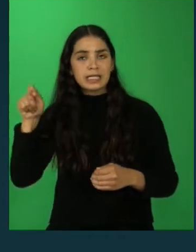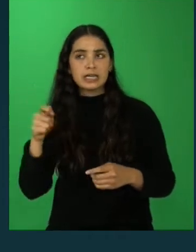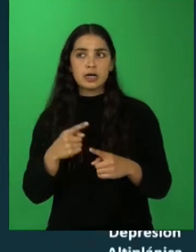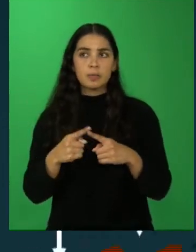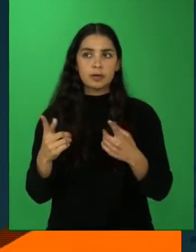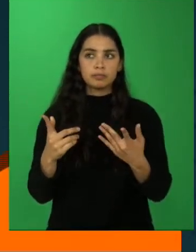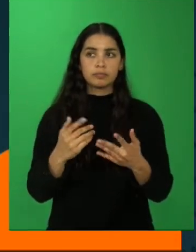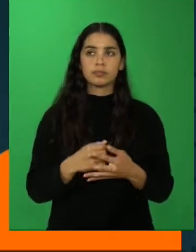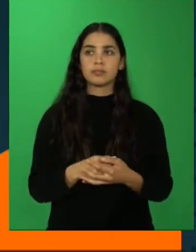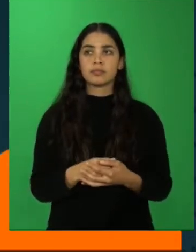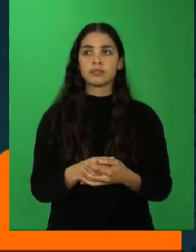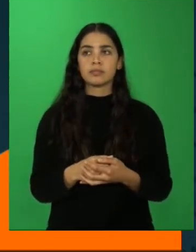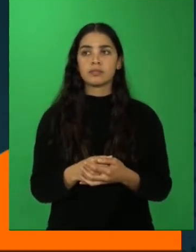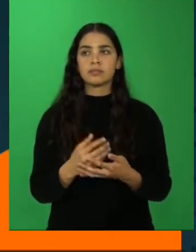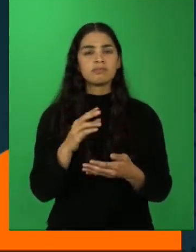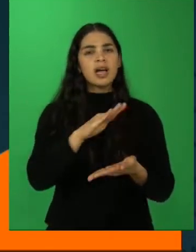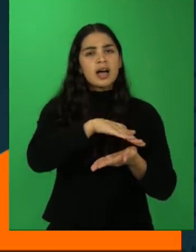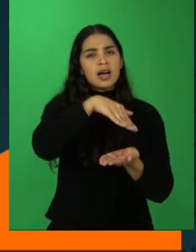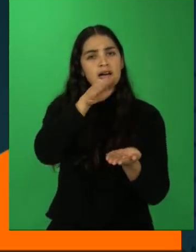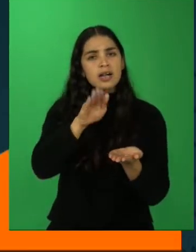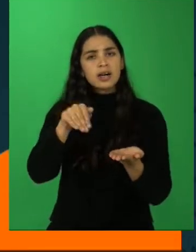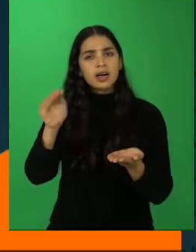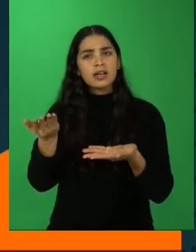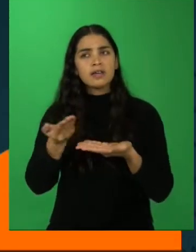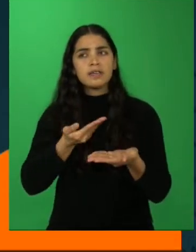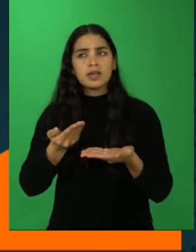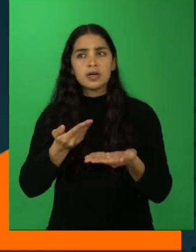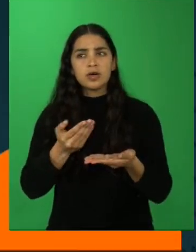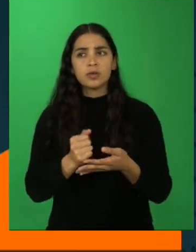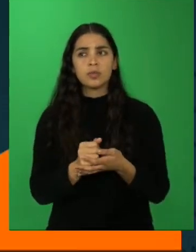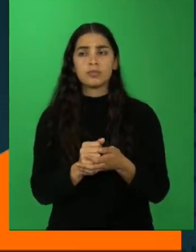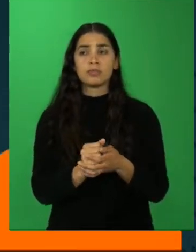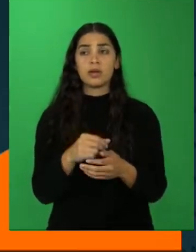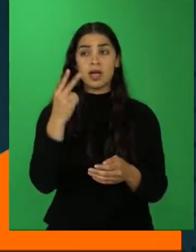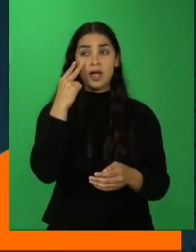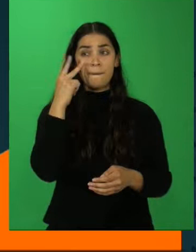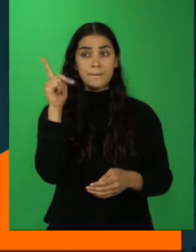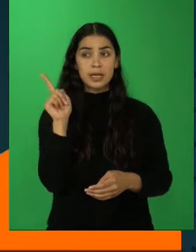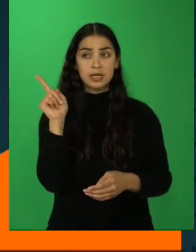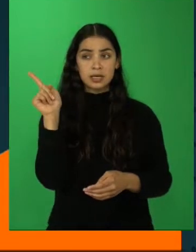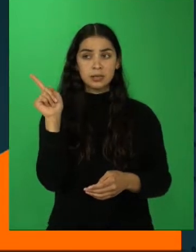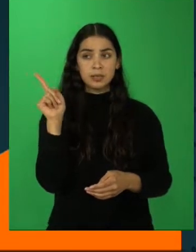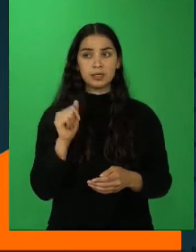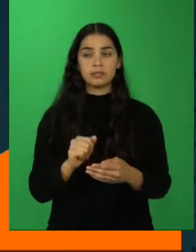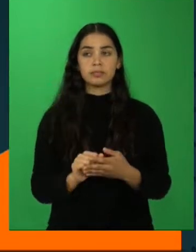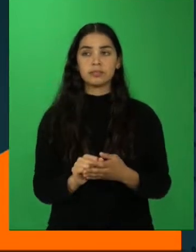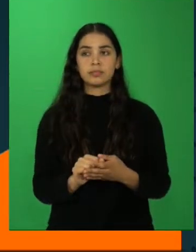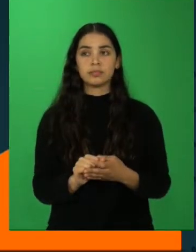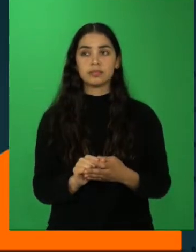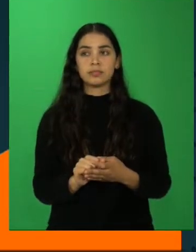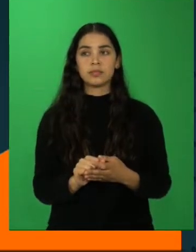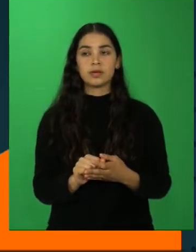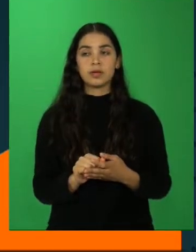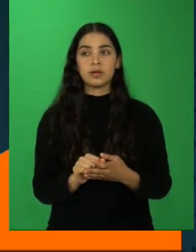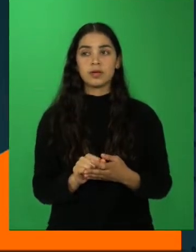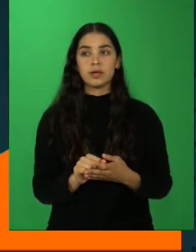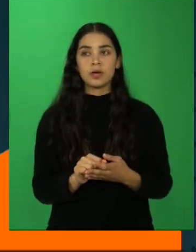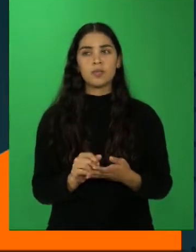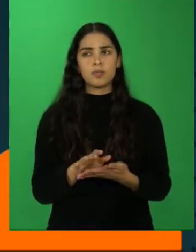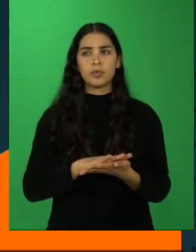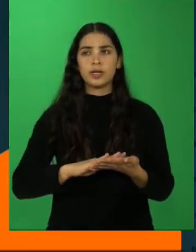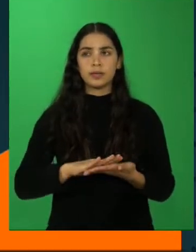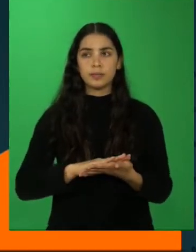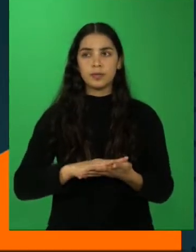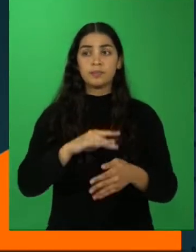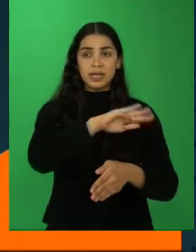Su relieve está compuesto por el farellón costero, que quiere decir especies de cantilados